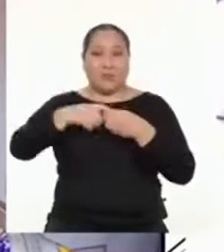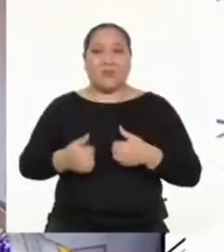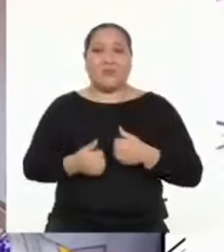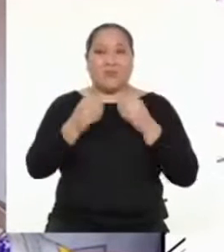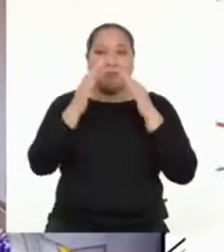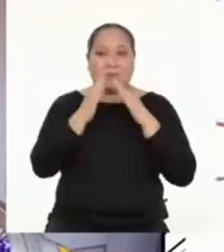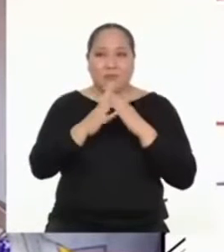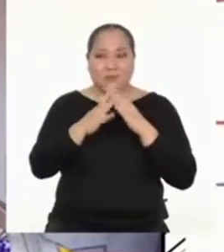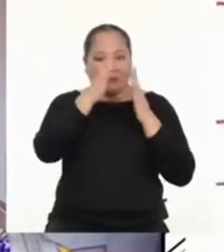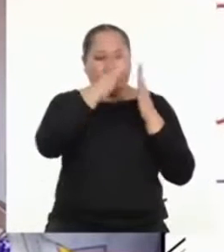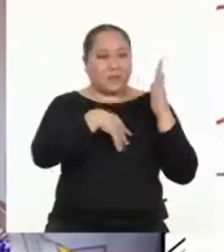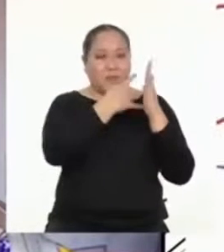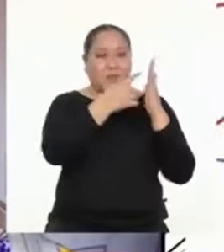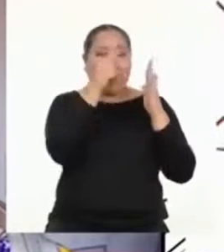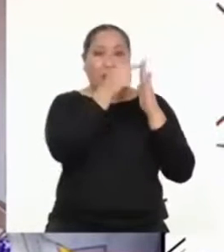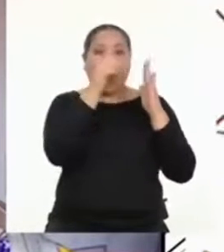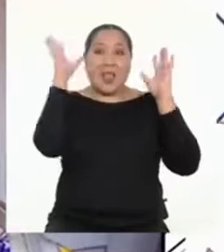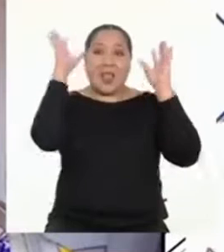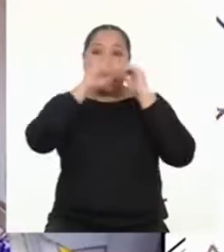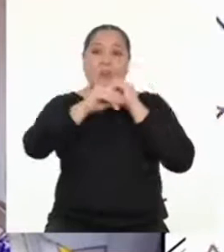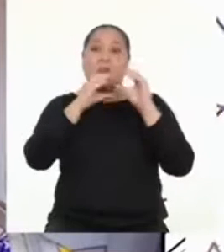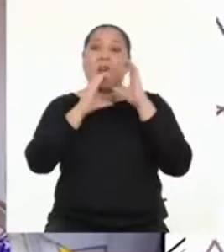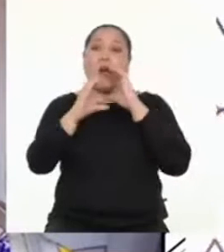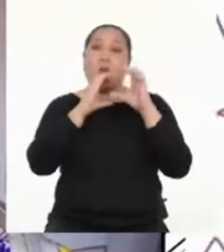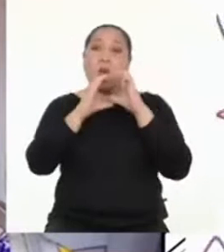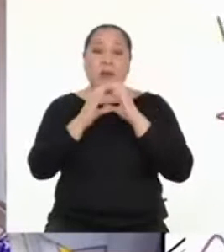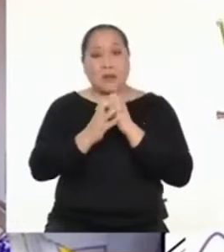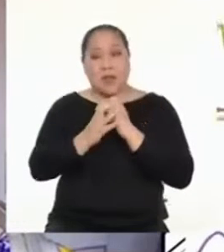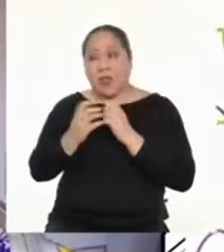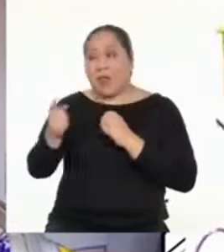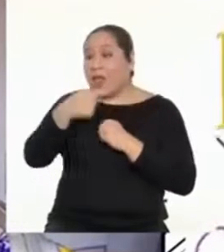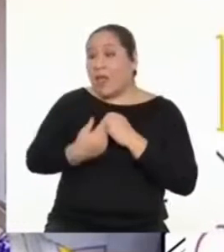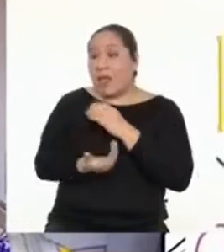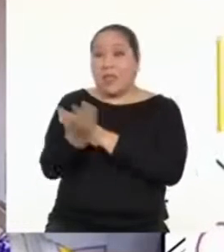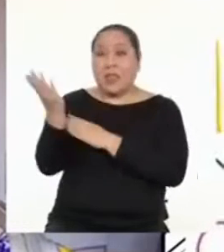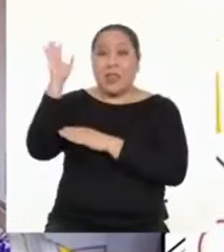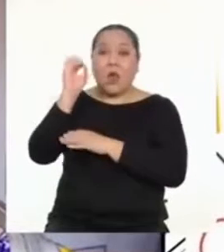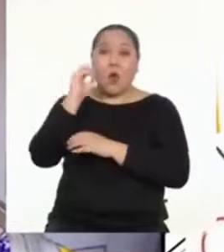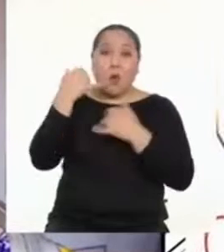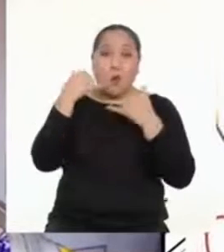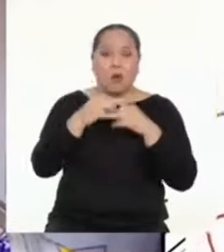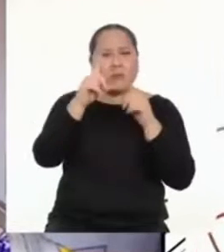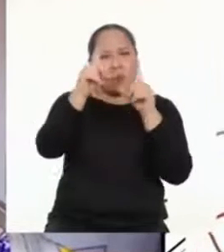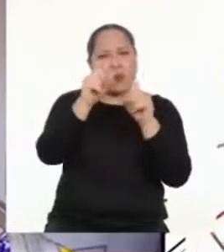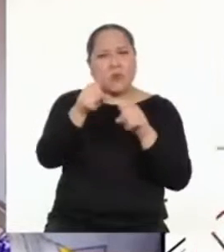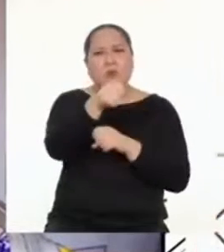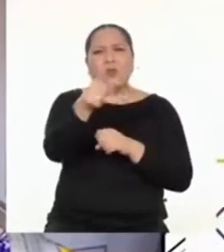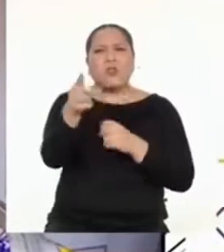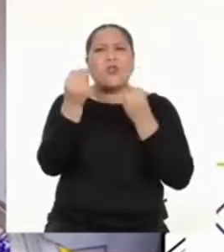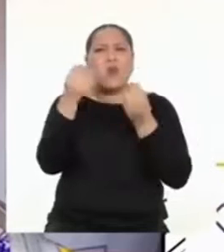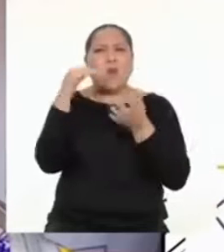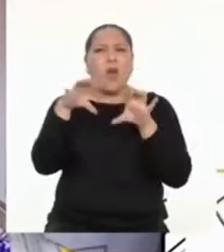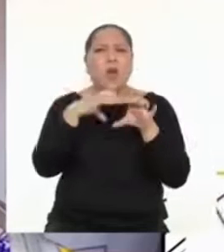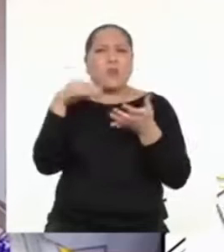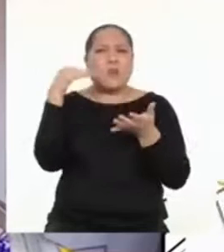Hasta hemos marcado una hora todas las noches para juntarnos, hablar sobre nuestros días o jugar un juego. Igual les quería preguntar, ¿cuándo están haciendo para